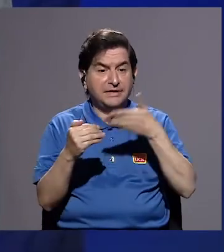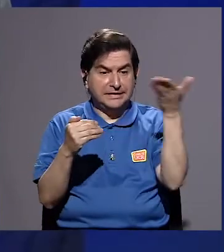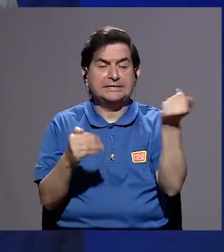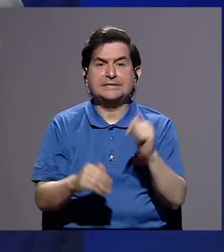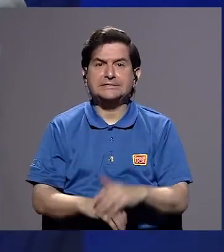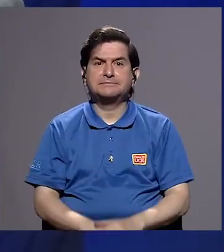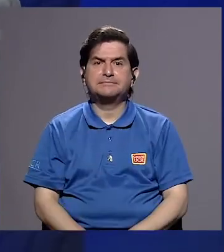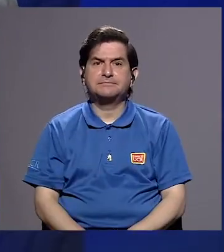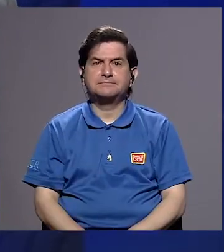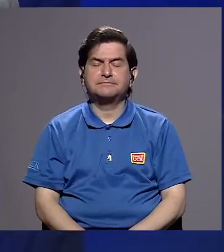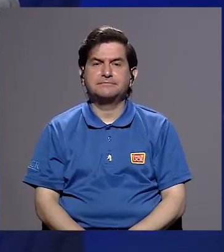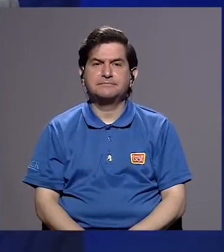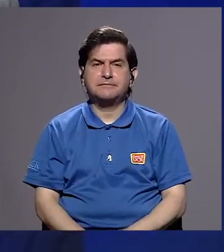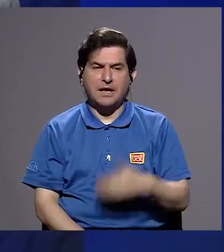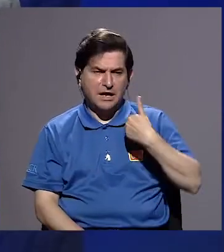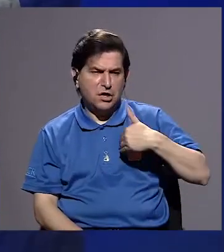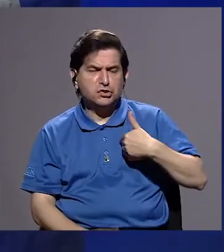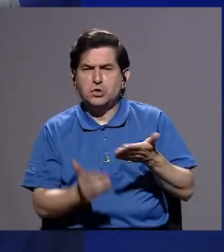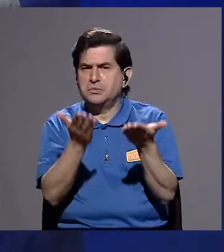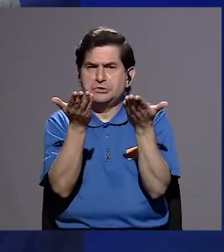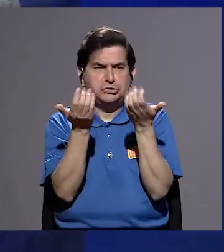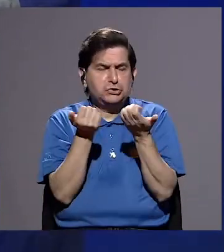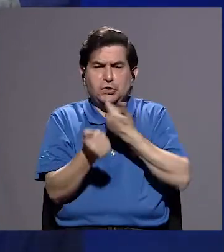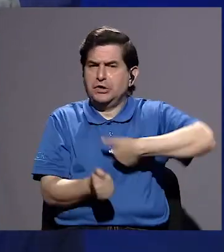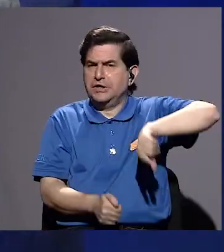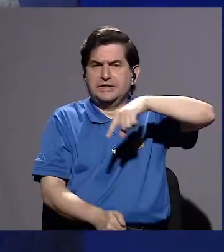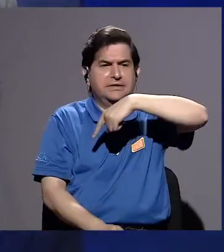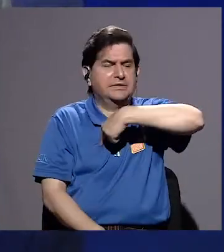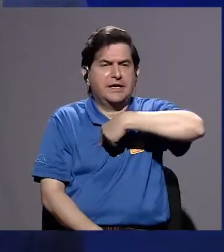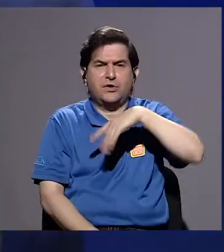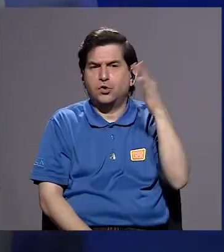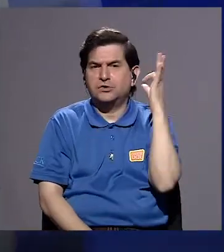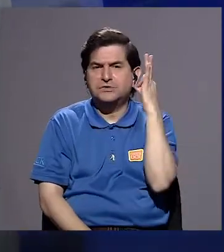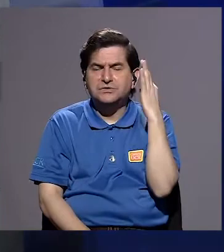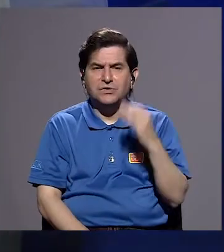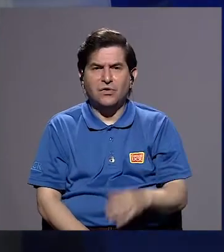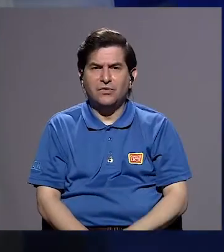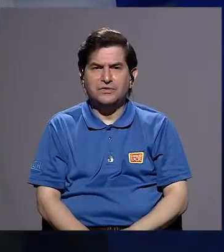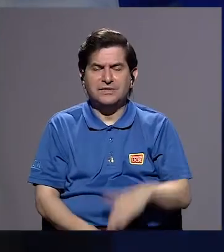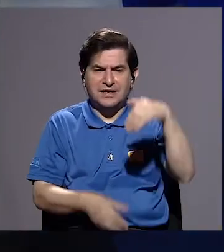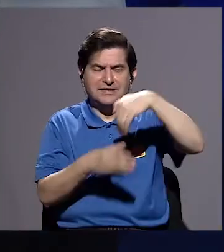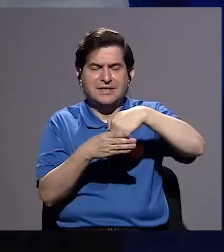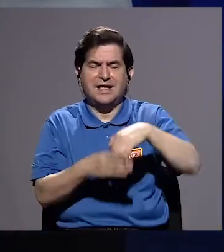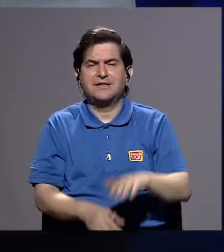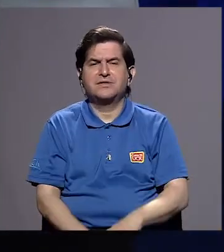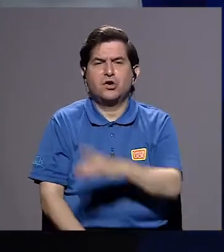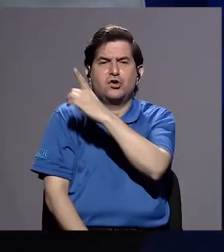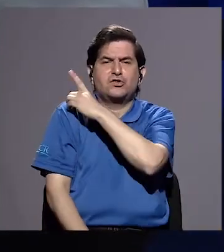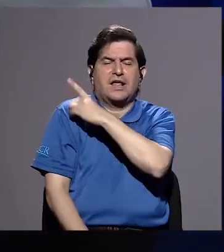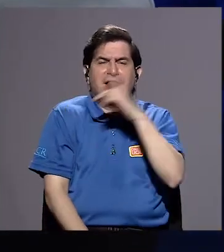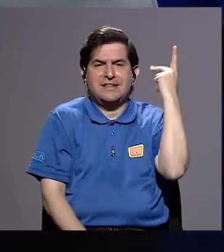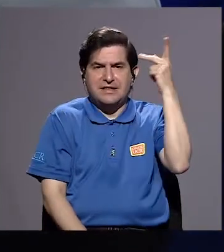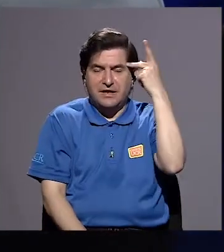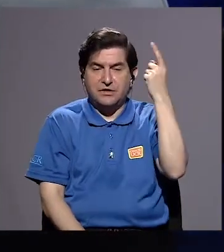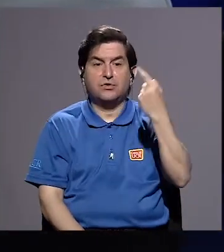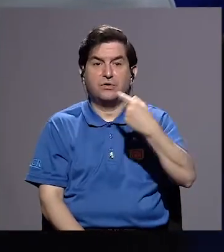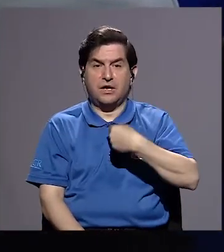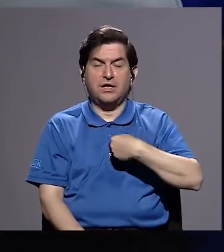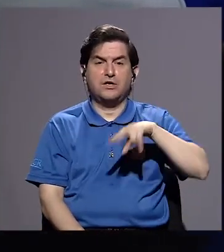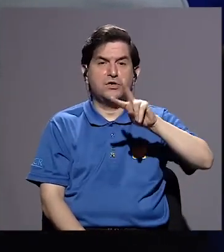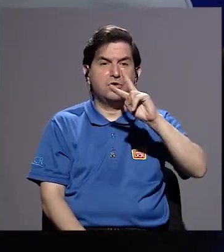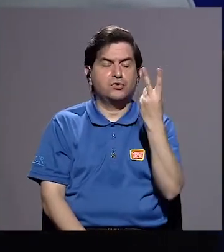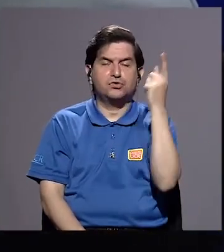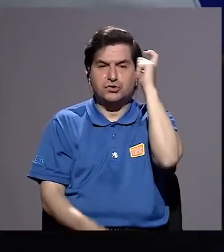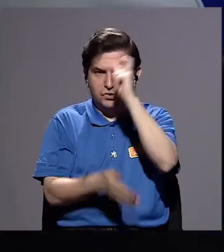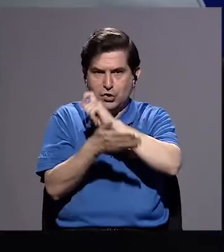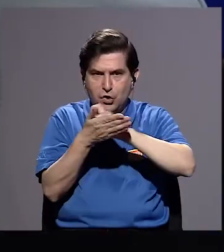asuntos, ¿verdad? Ellos no querían que nosotros estuviéramos en el directorio político y yo fui